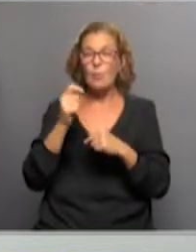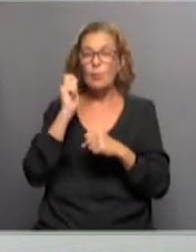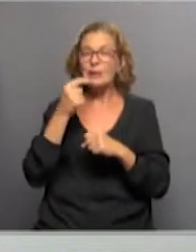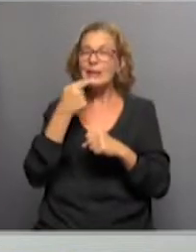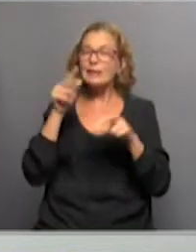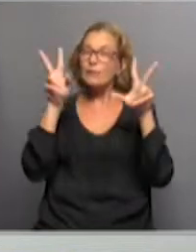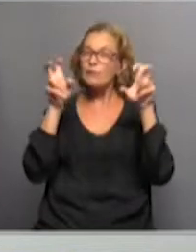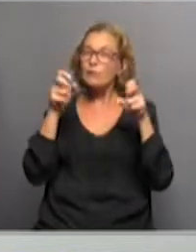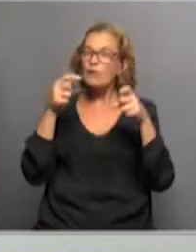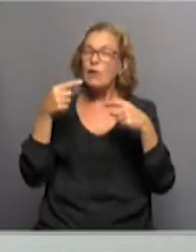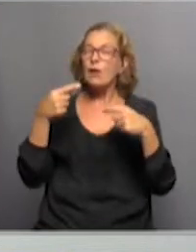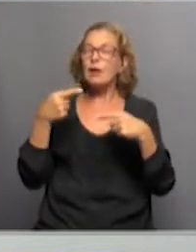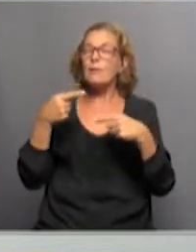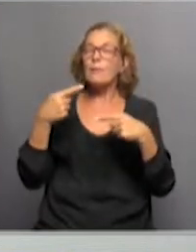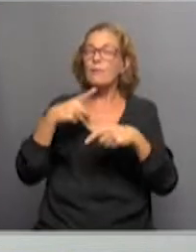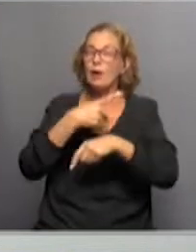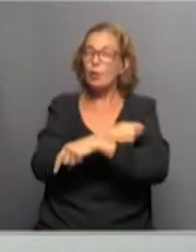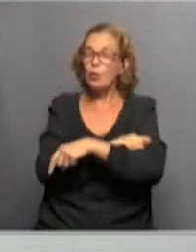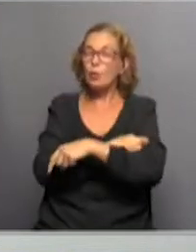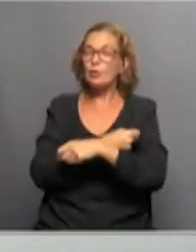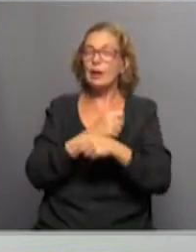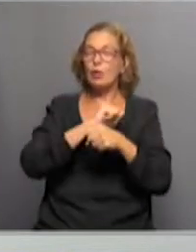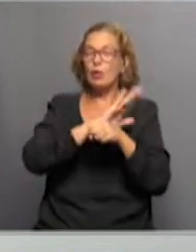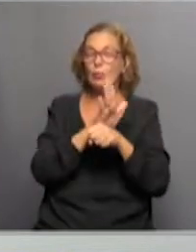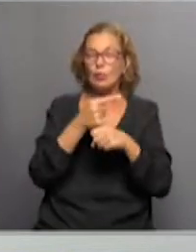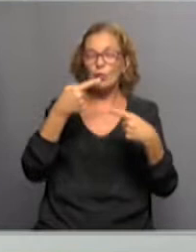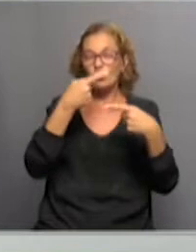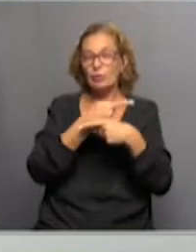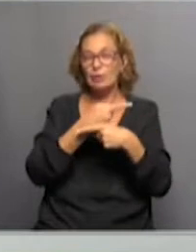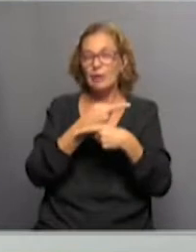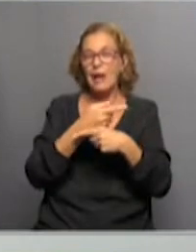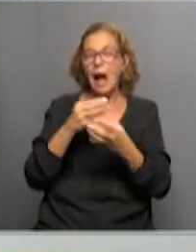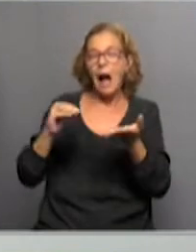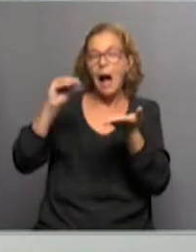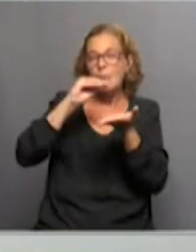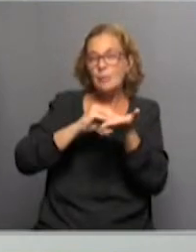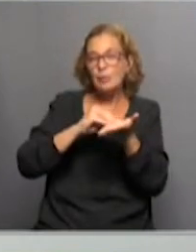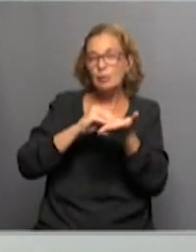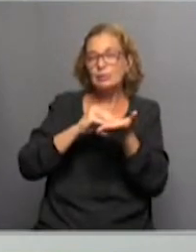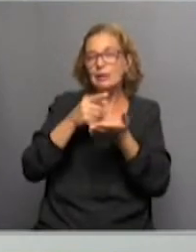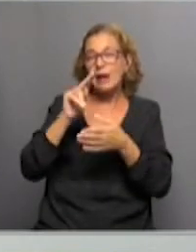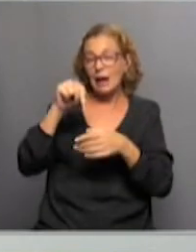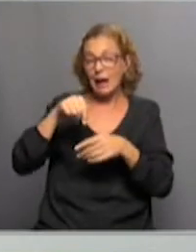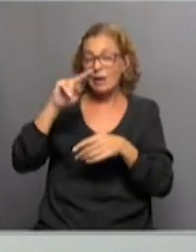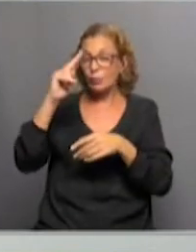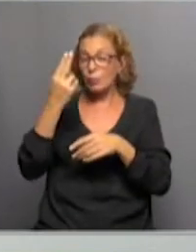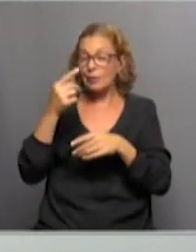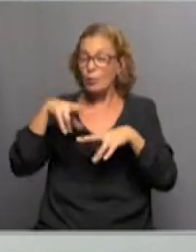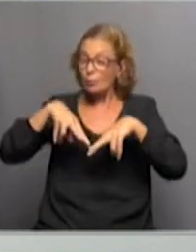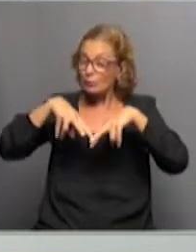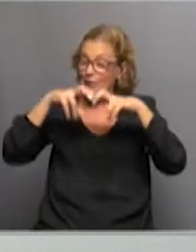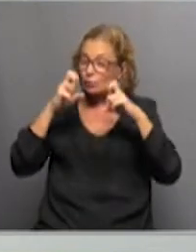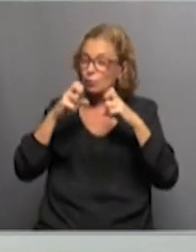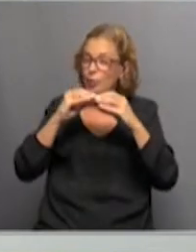titulado vacunas contra SARS-CoV-2, COVID-19, aportes para la consideración de su uso en Uruguay y este estudio fue